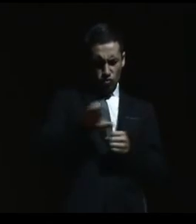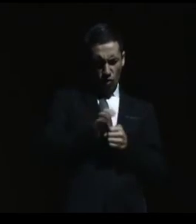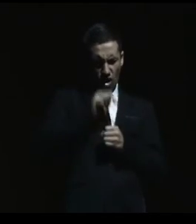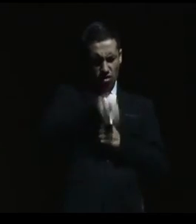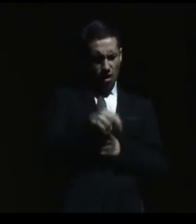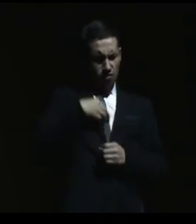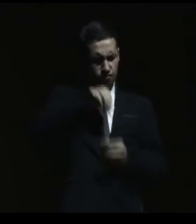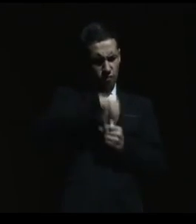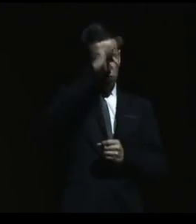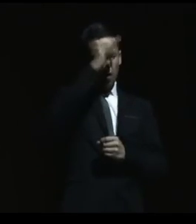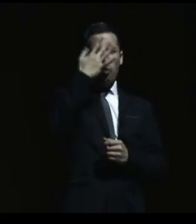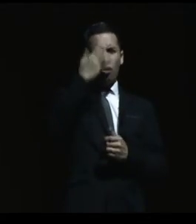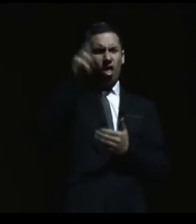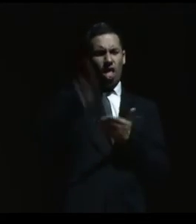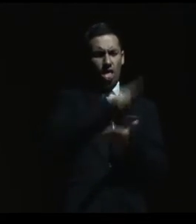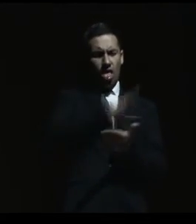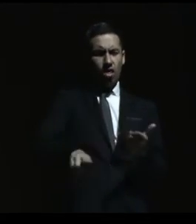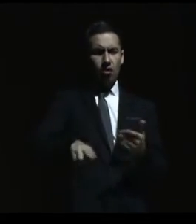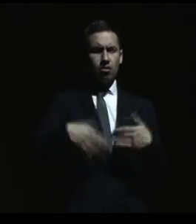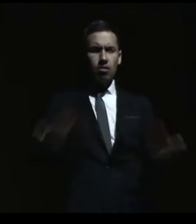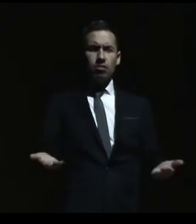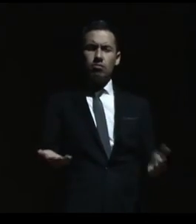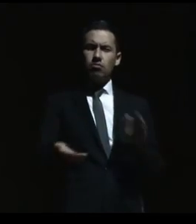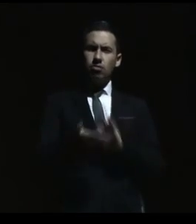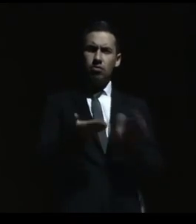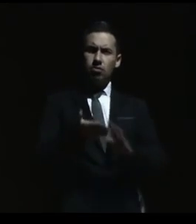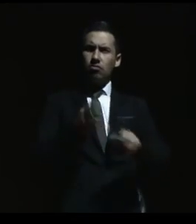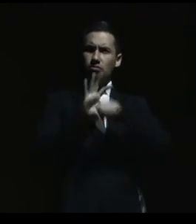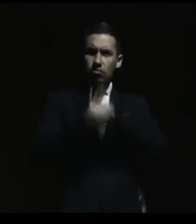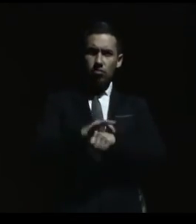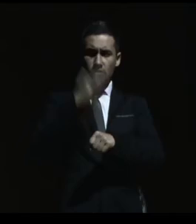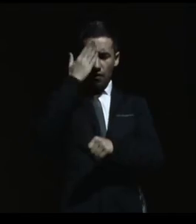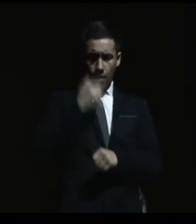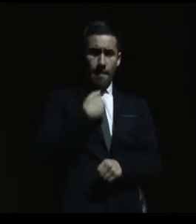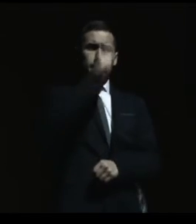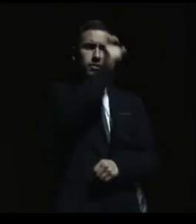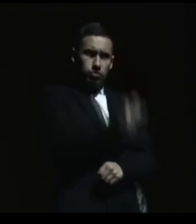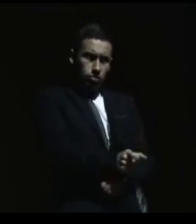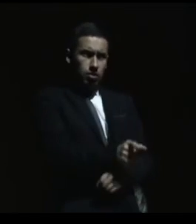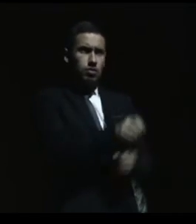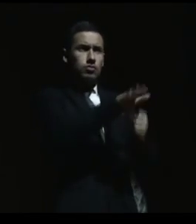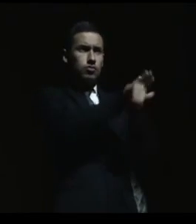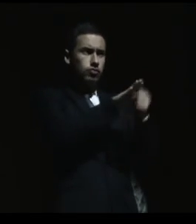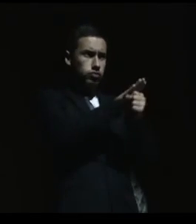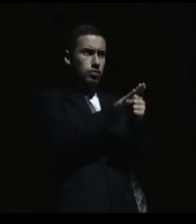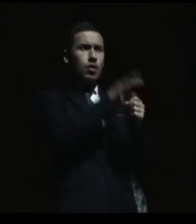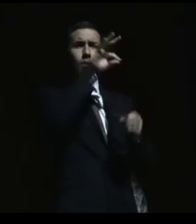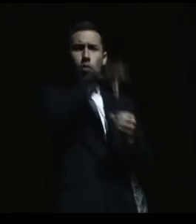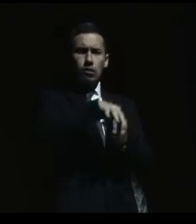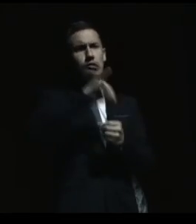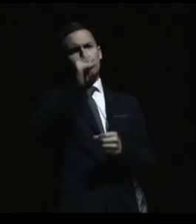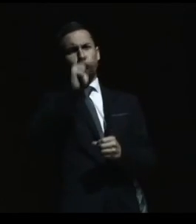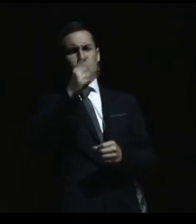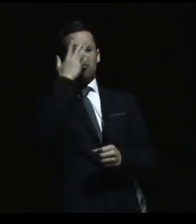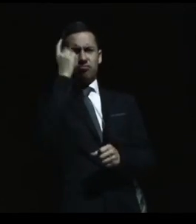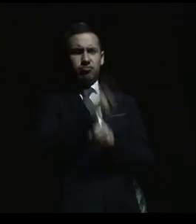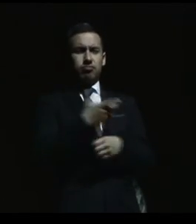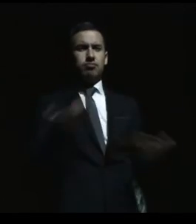psiquiátrico cuando hay doctores que pueden establecer si una persona está en condiciones de votar o no.